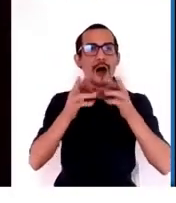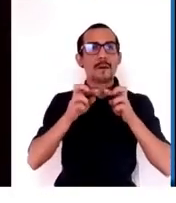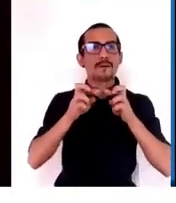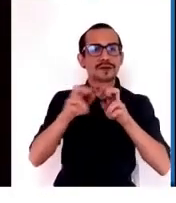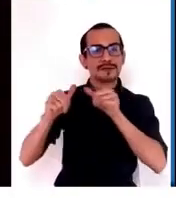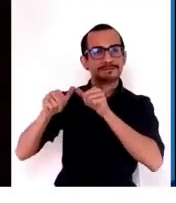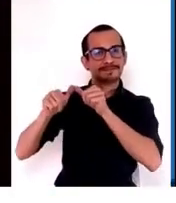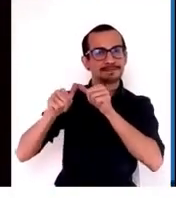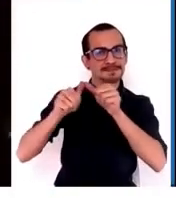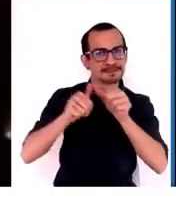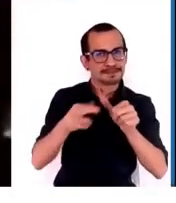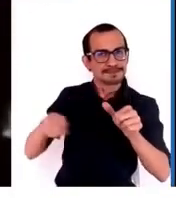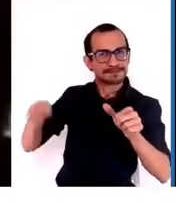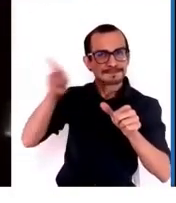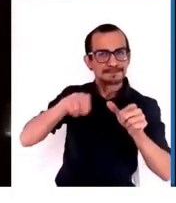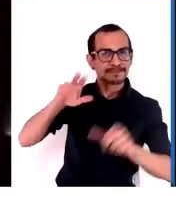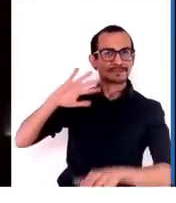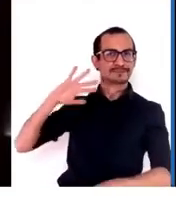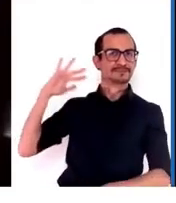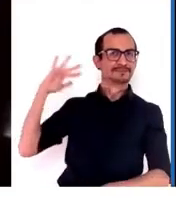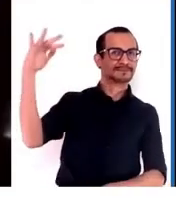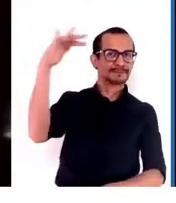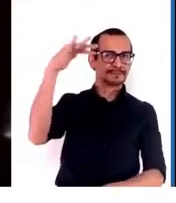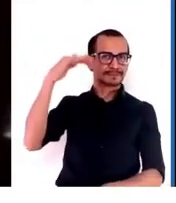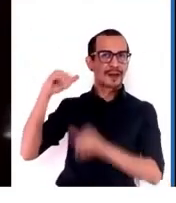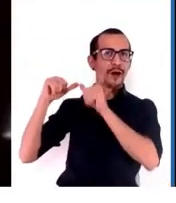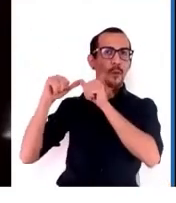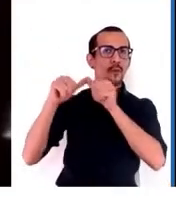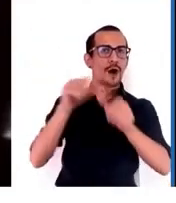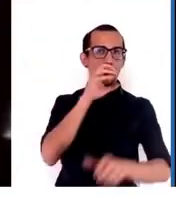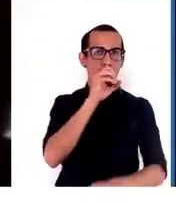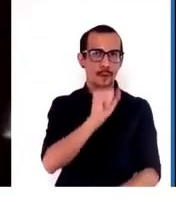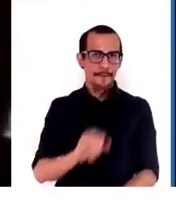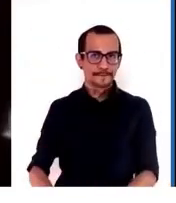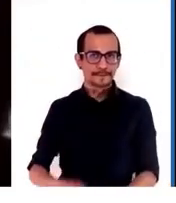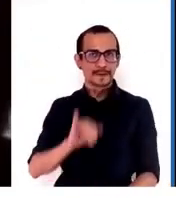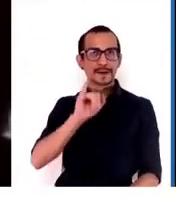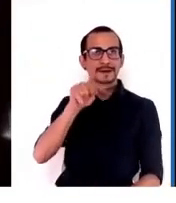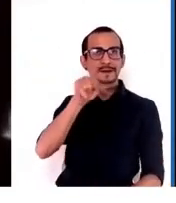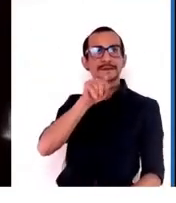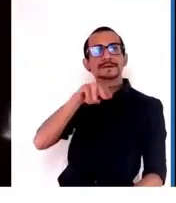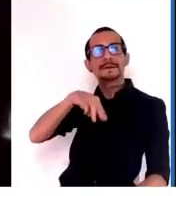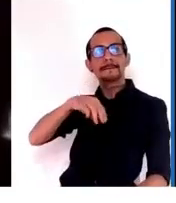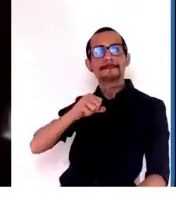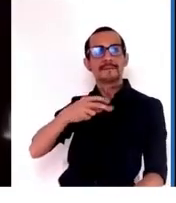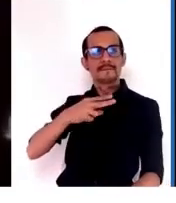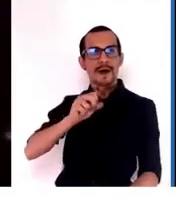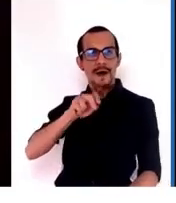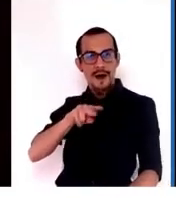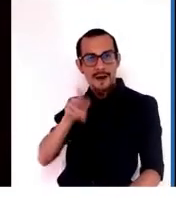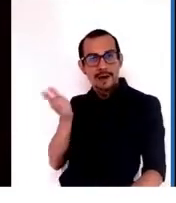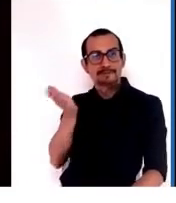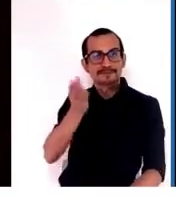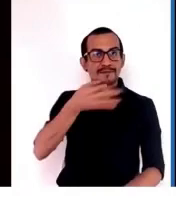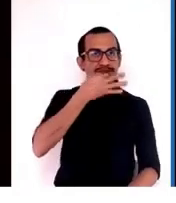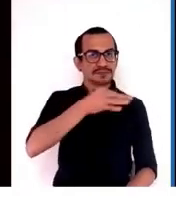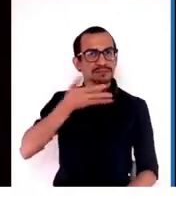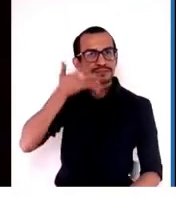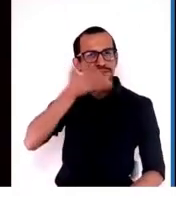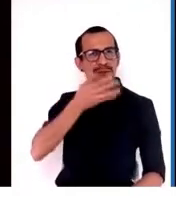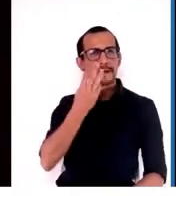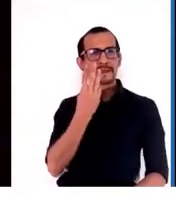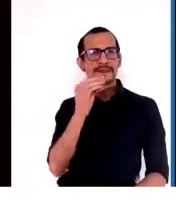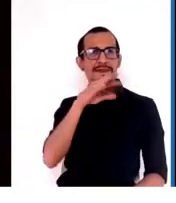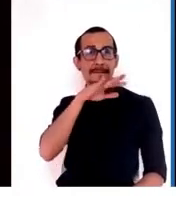subsistencia que sean ambientalmente sustentables. Ismaján nos va a dar una conferencia alrededor de